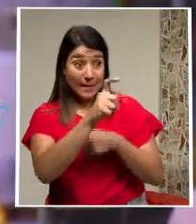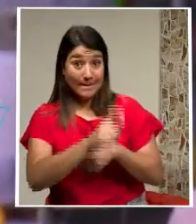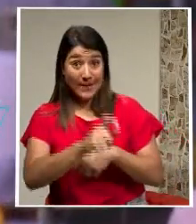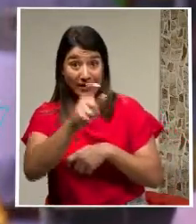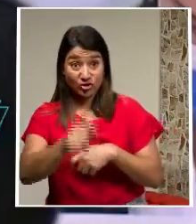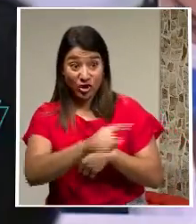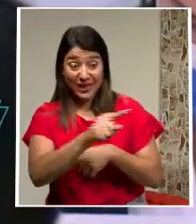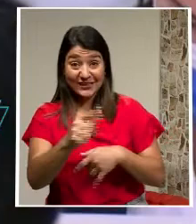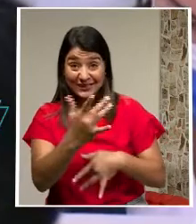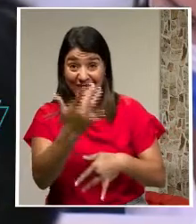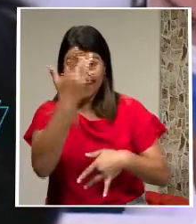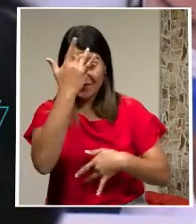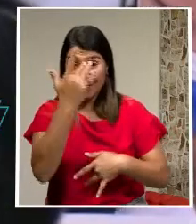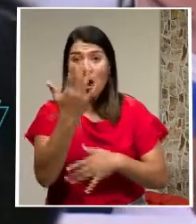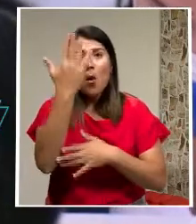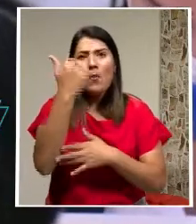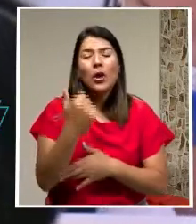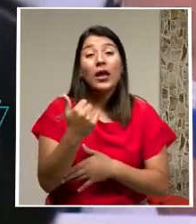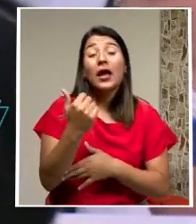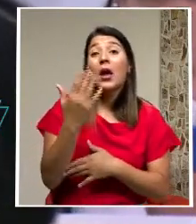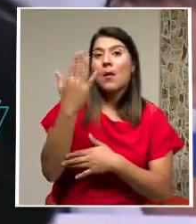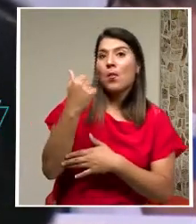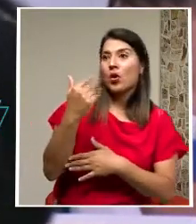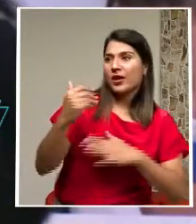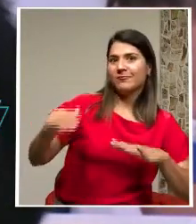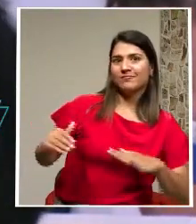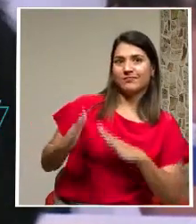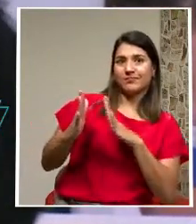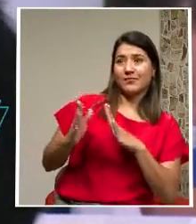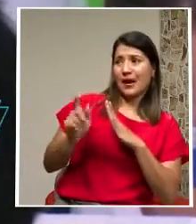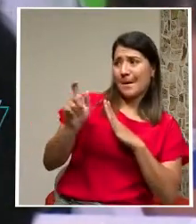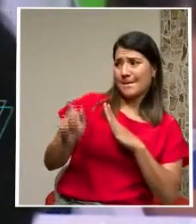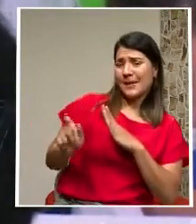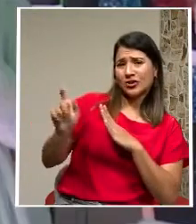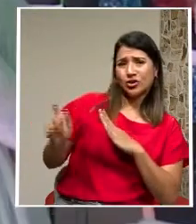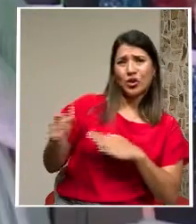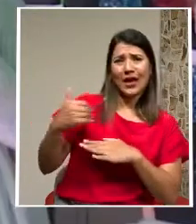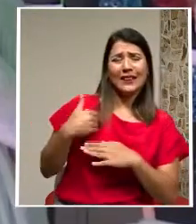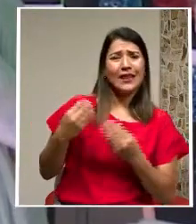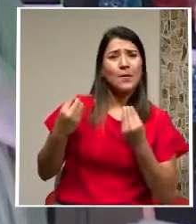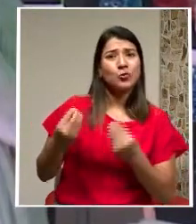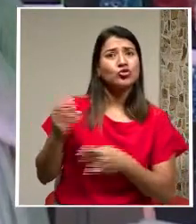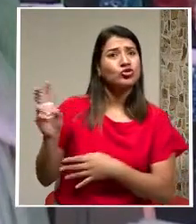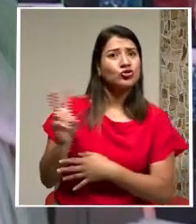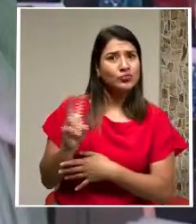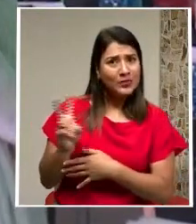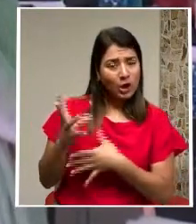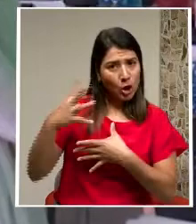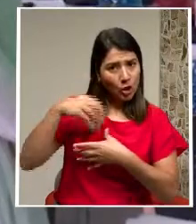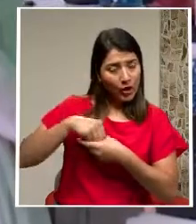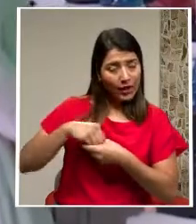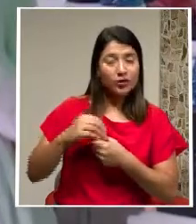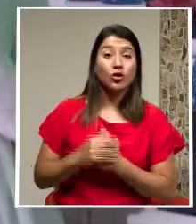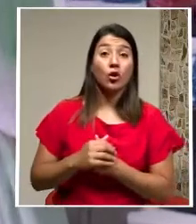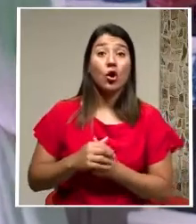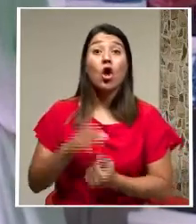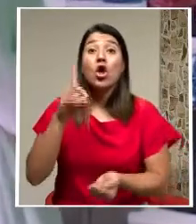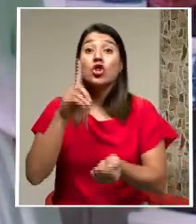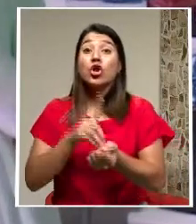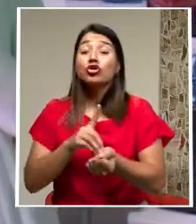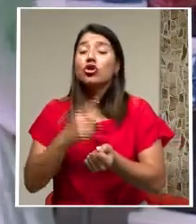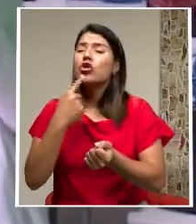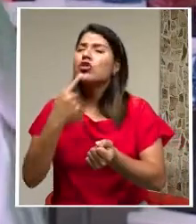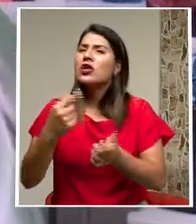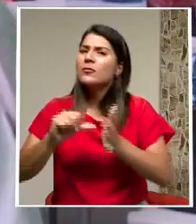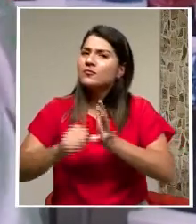contraen el virus Debido a que estamos expuestos A personas que tienen altas cargas virales Romero fue enfático en